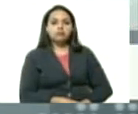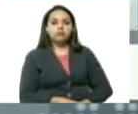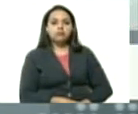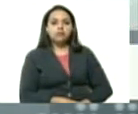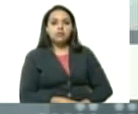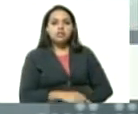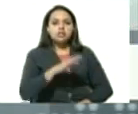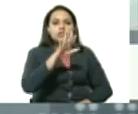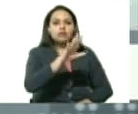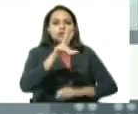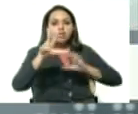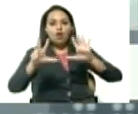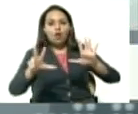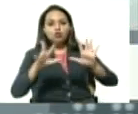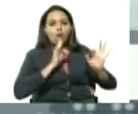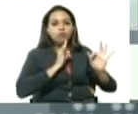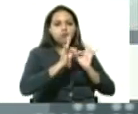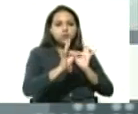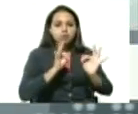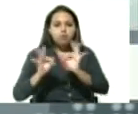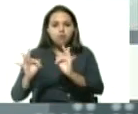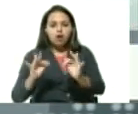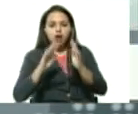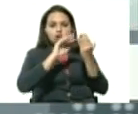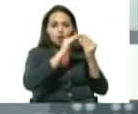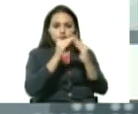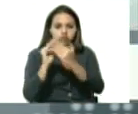58 casos de transmisión comunitaria